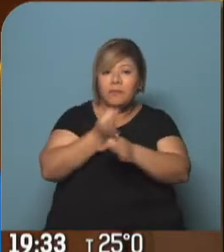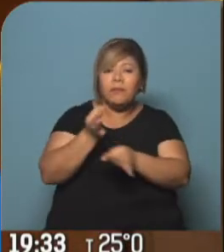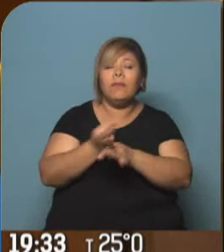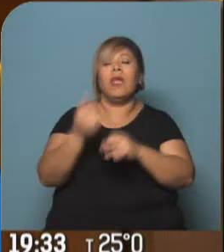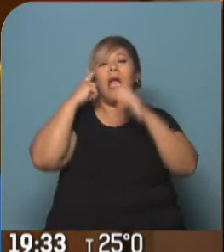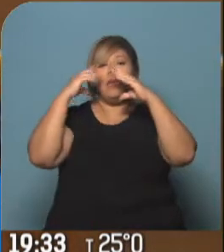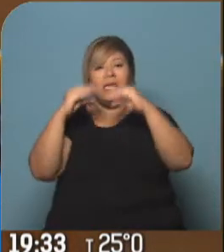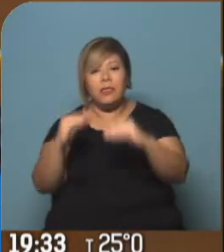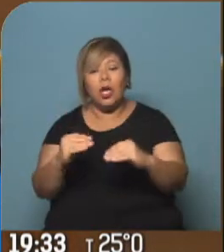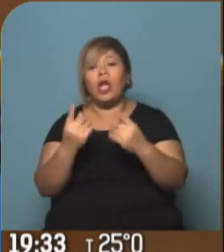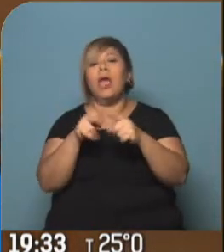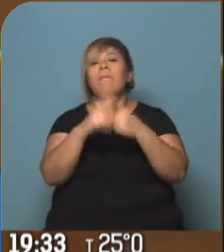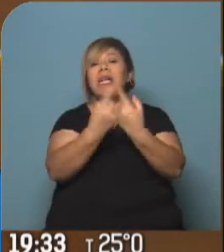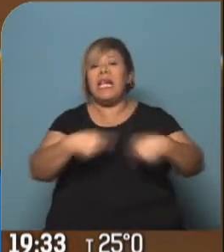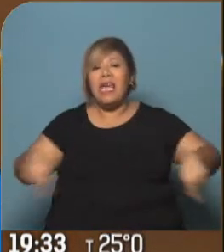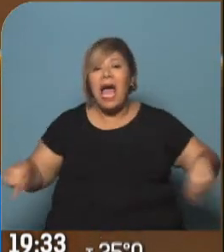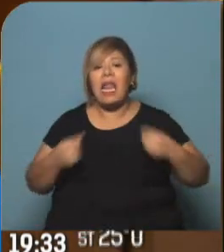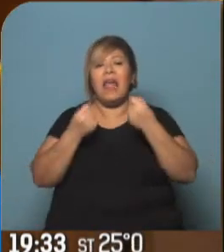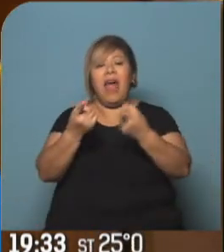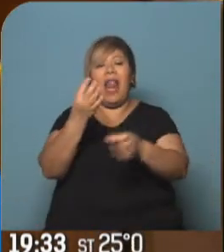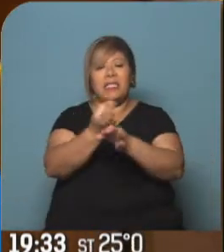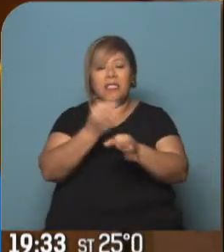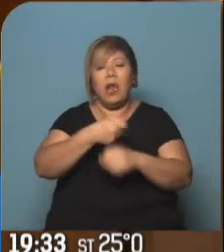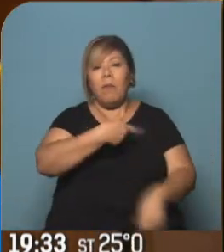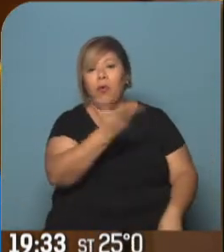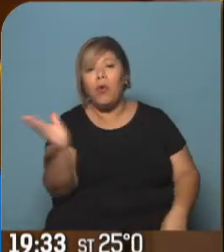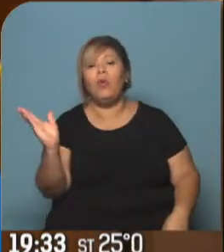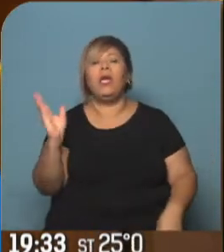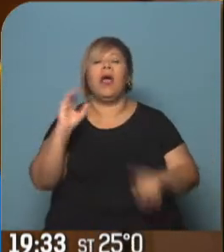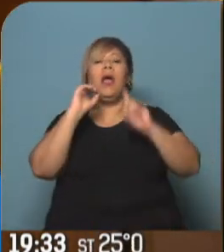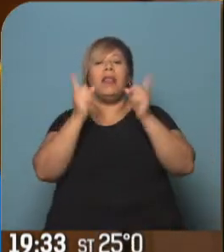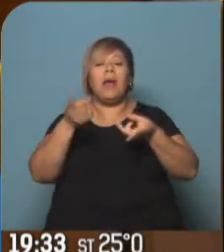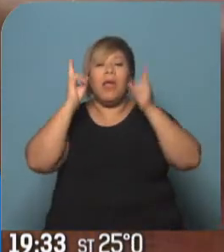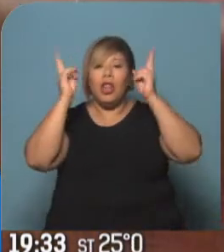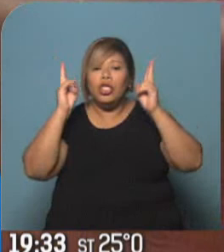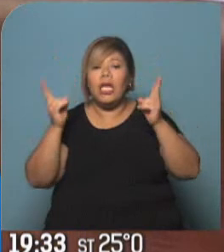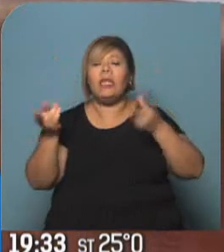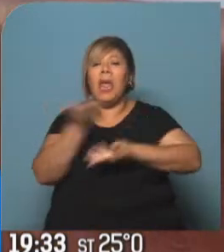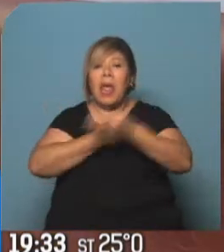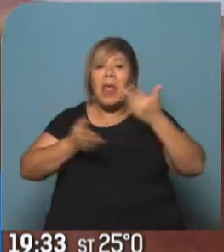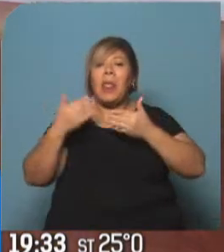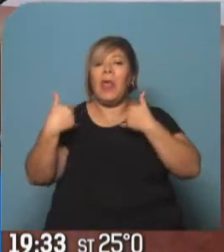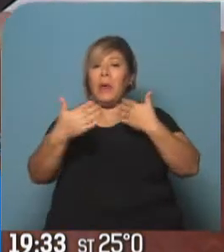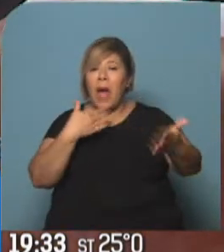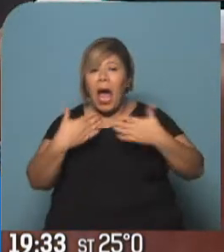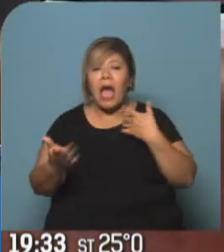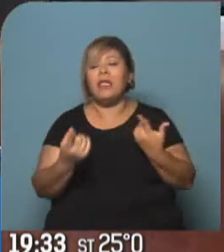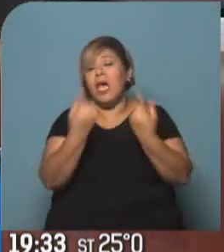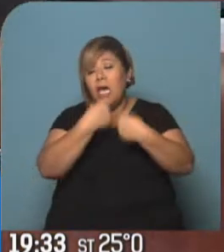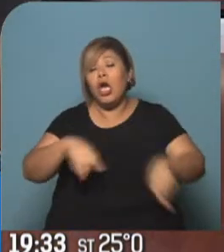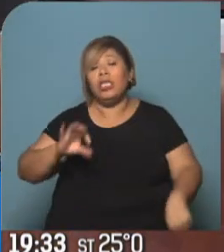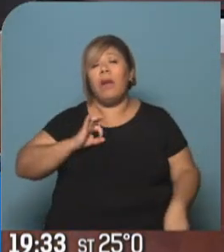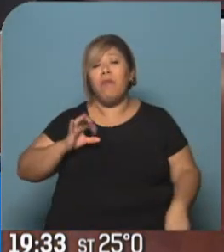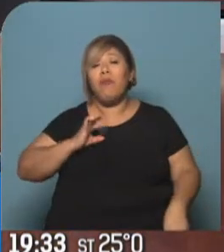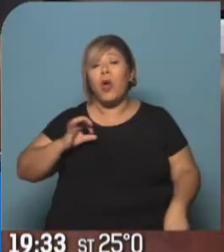con apoyo y acompañamiento en la formación situada, en los ateneos, en los debates entre los docentes, y siguiendo evaluando, que es la otra manera de